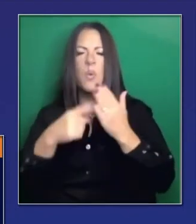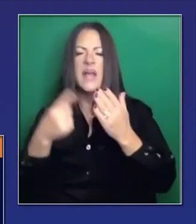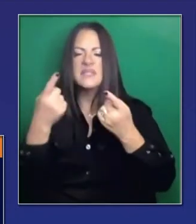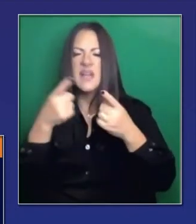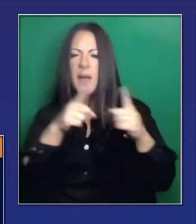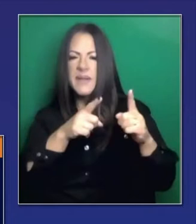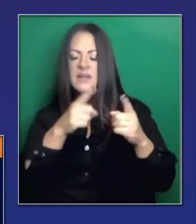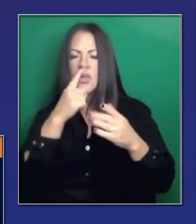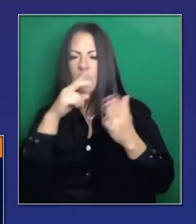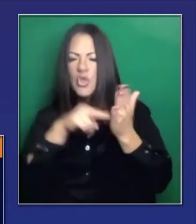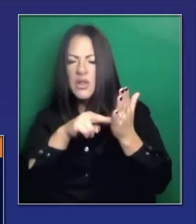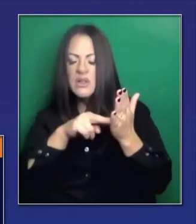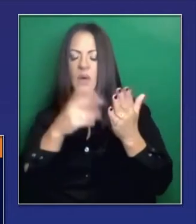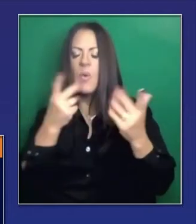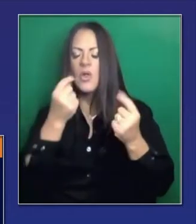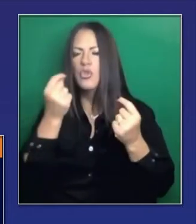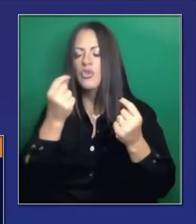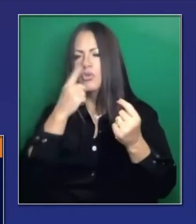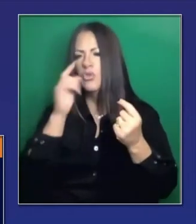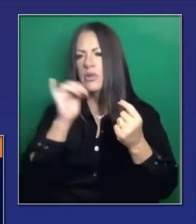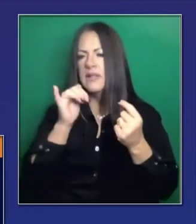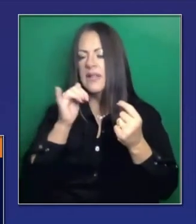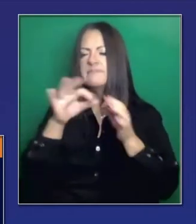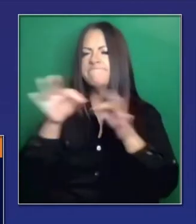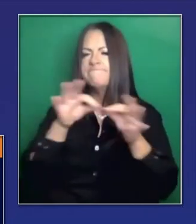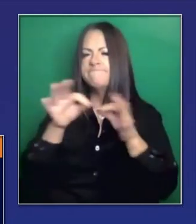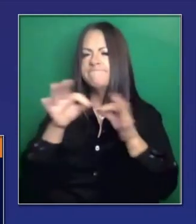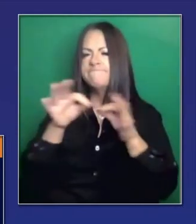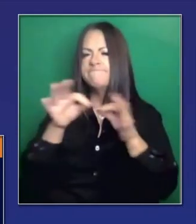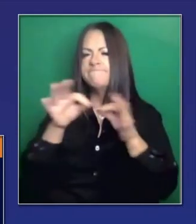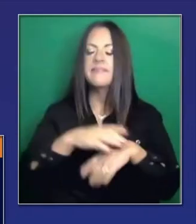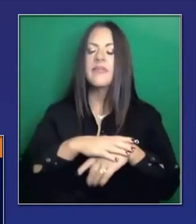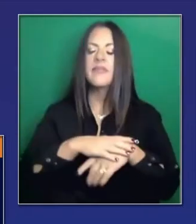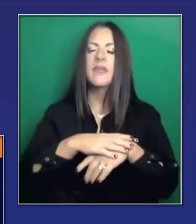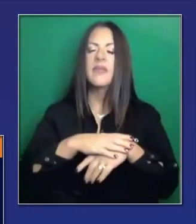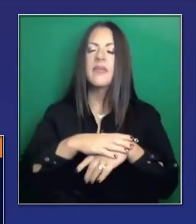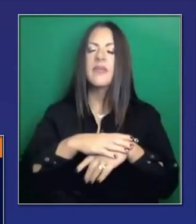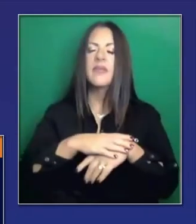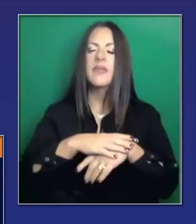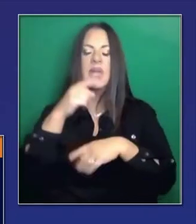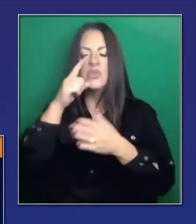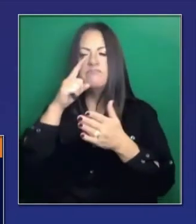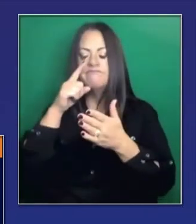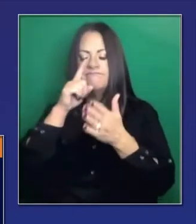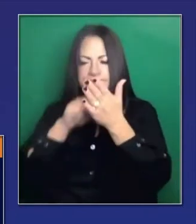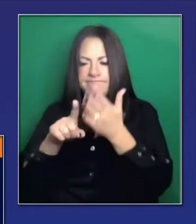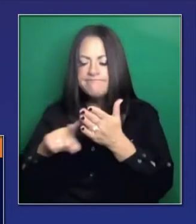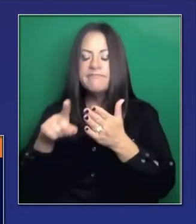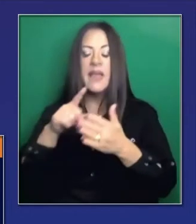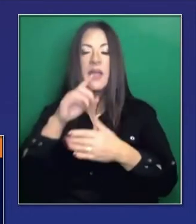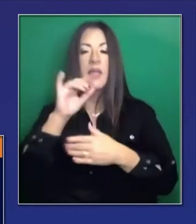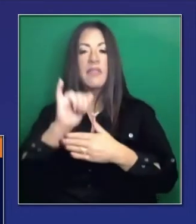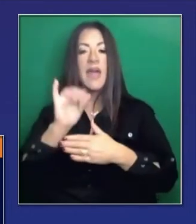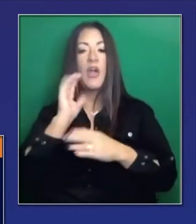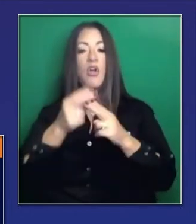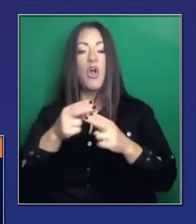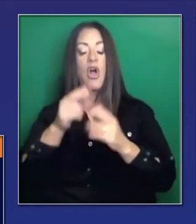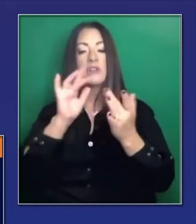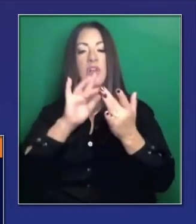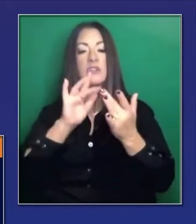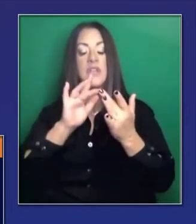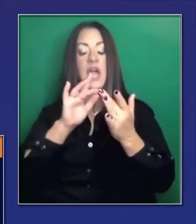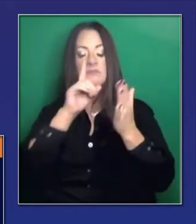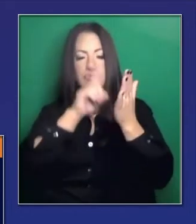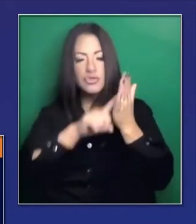esta cepa. Y les recuerdo que seguimos con rastreo de contactos agresivamente en este espacio,